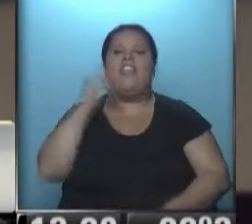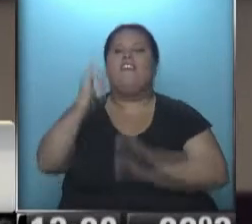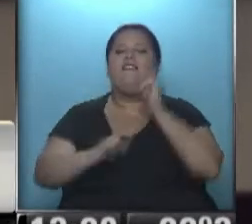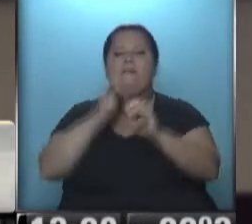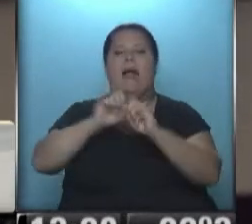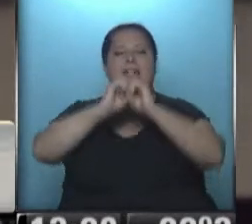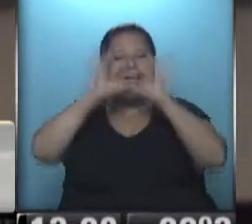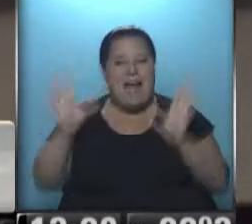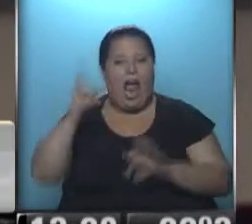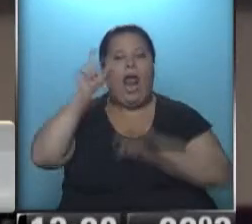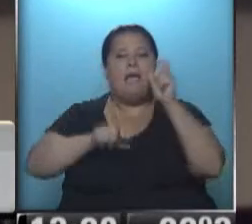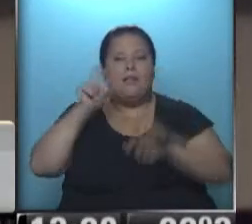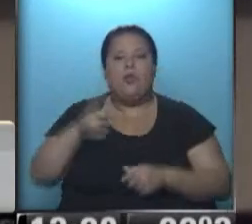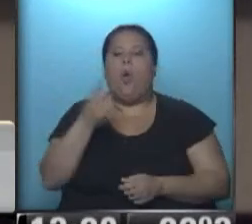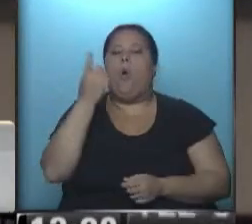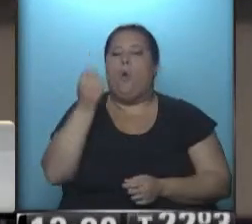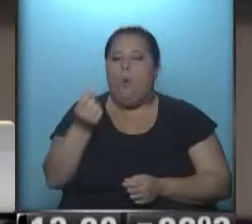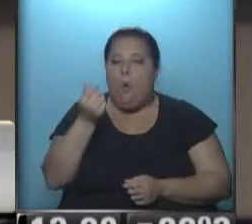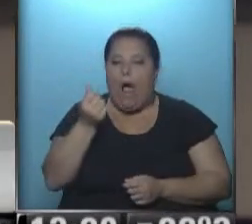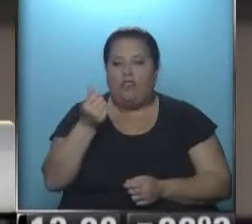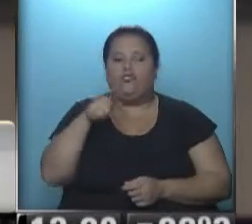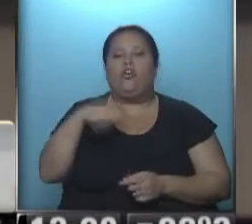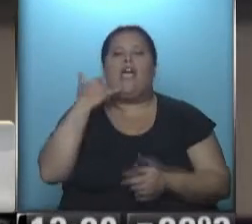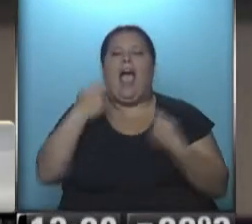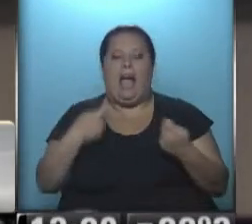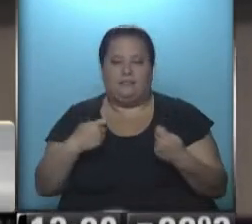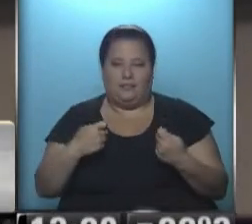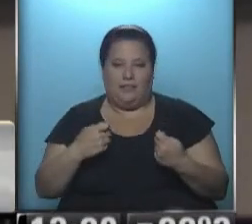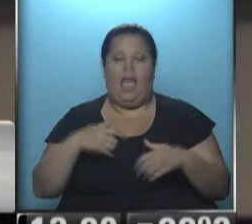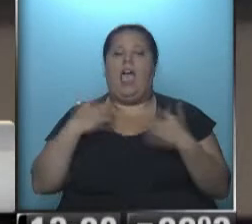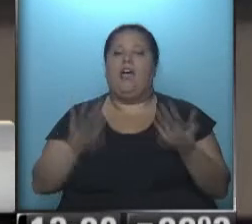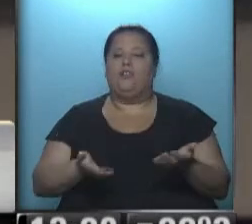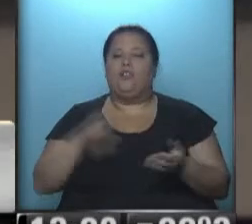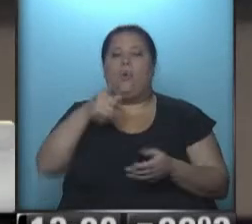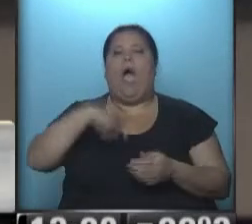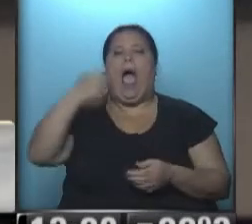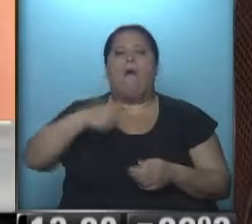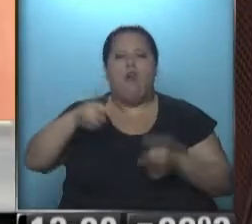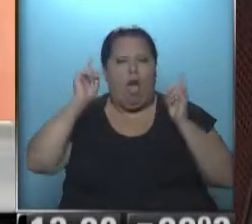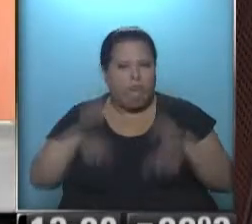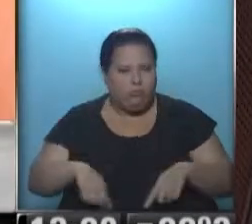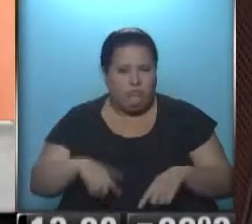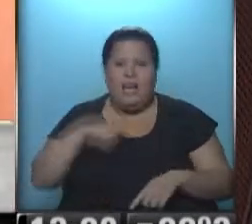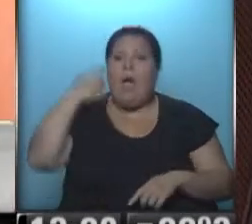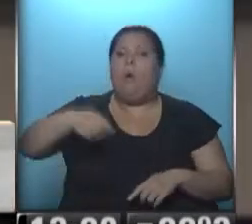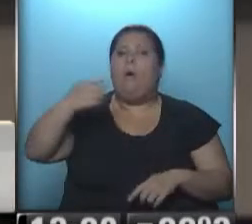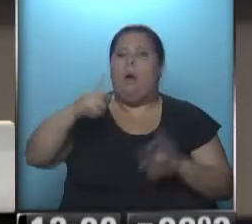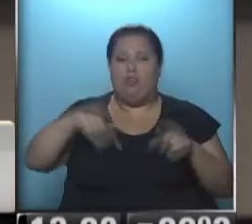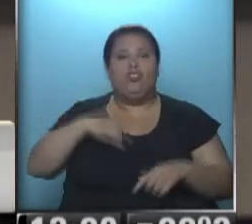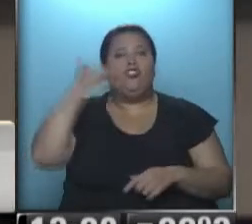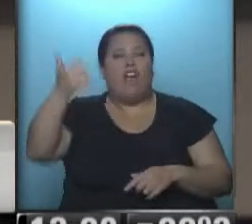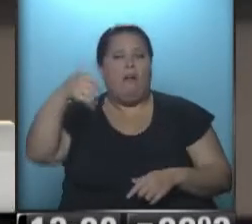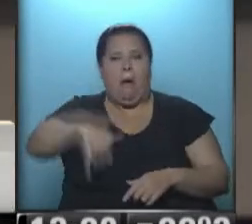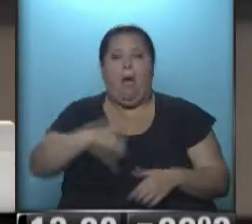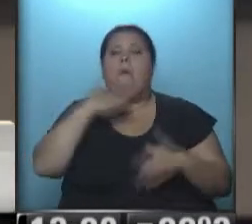claramente a todos los usuarios cuánto sale lo que consumen. Claro. Y para eso... ¿Cuál es tu abono? La gente no tiene idea. No tiene idea. O sea, yo hago una llamada